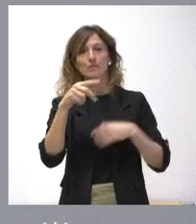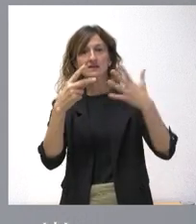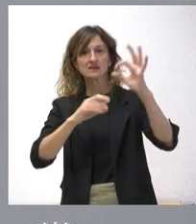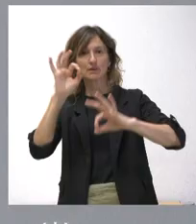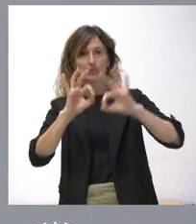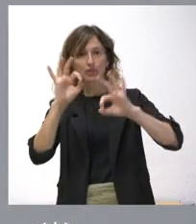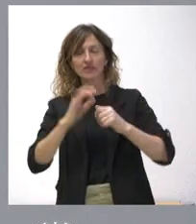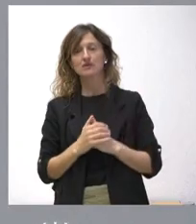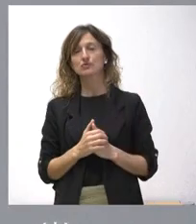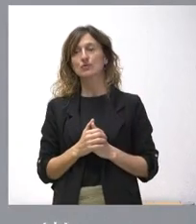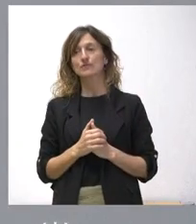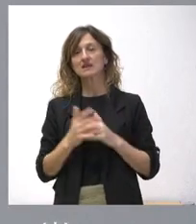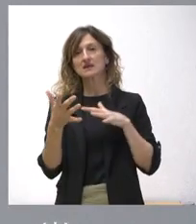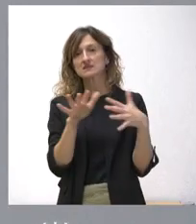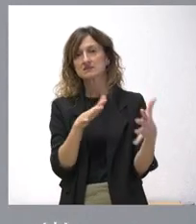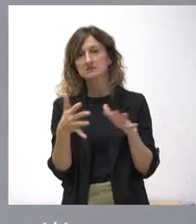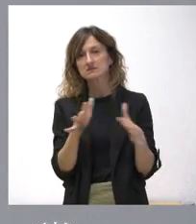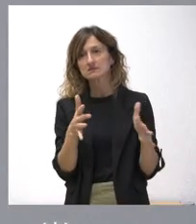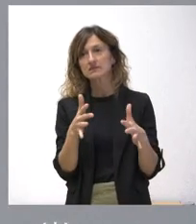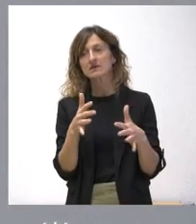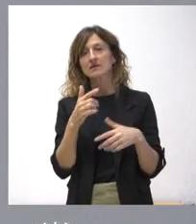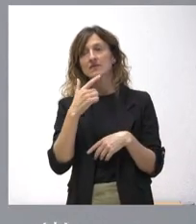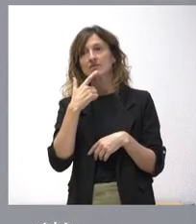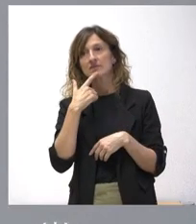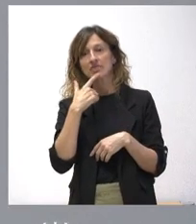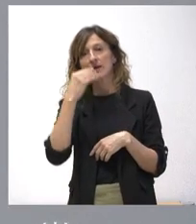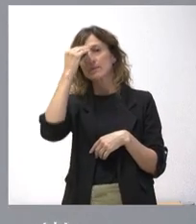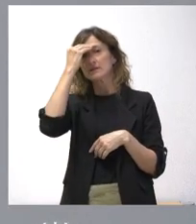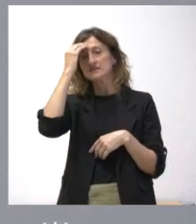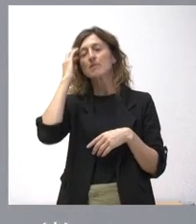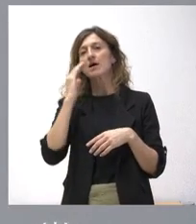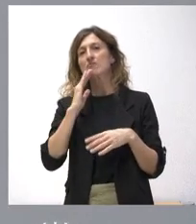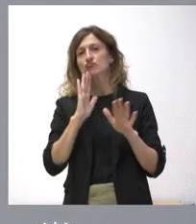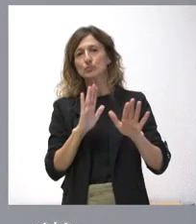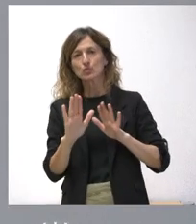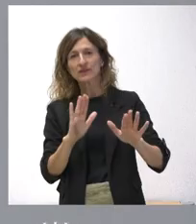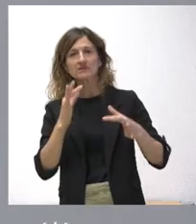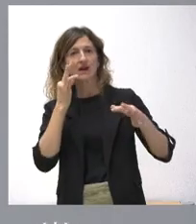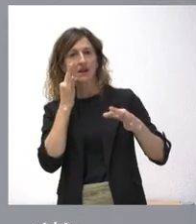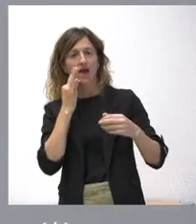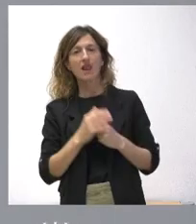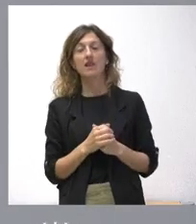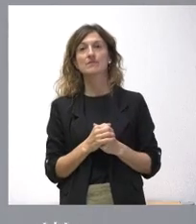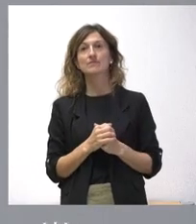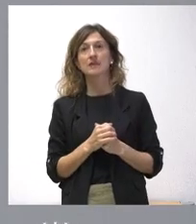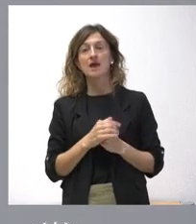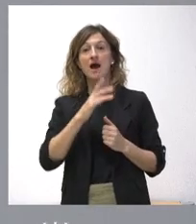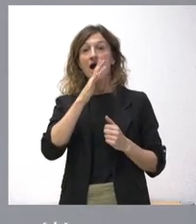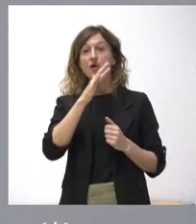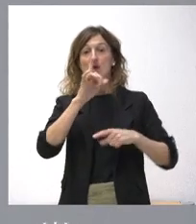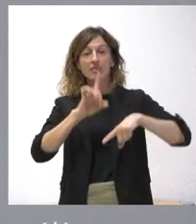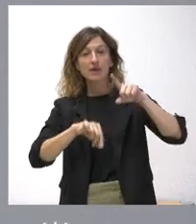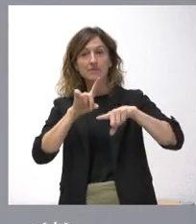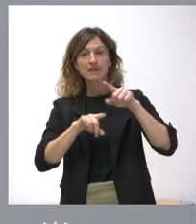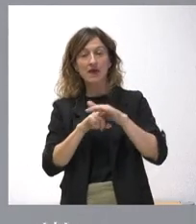Es una estimación que la AIREF había considerado como prudente y realista. Lo que hacemos ahora en función de la